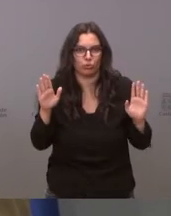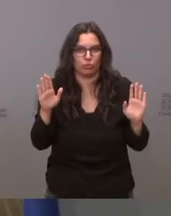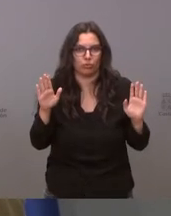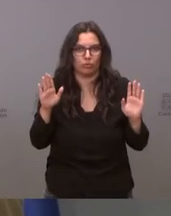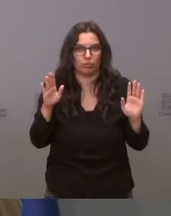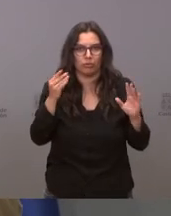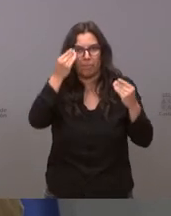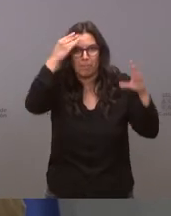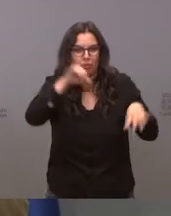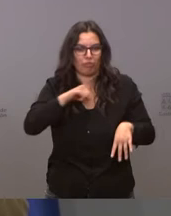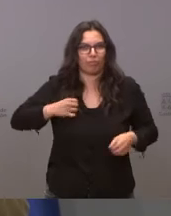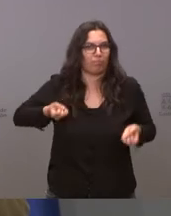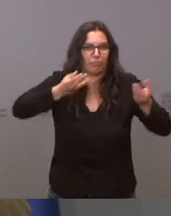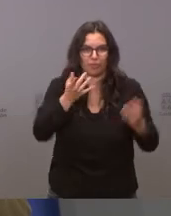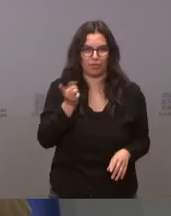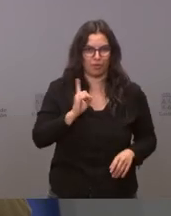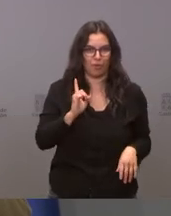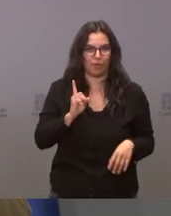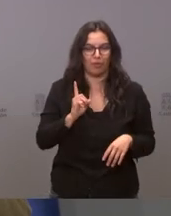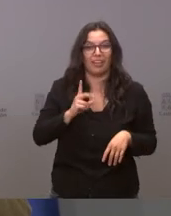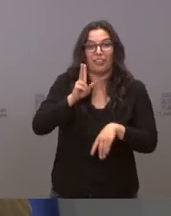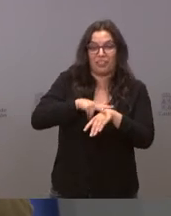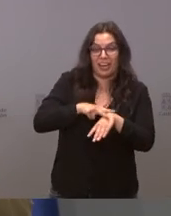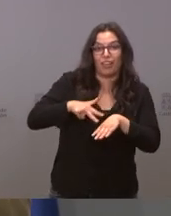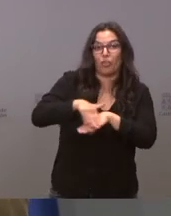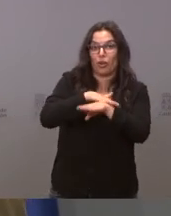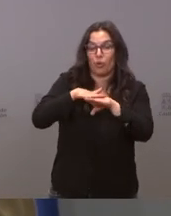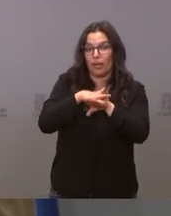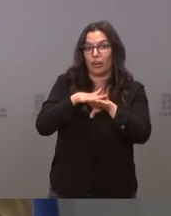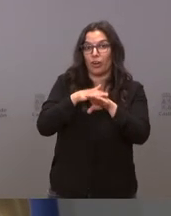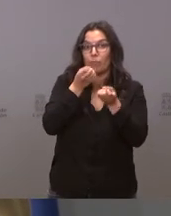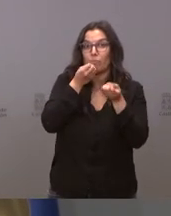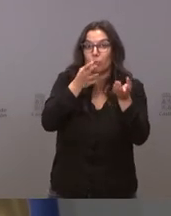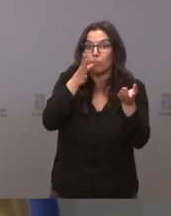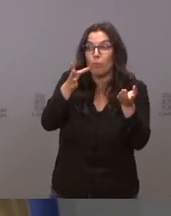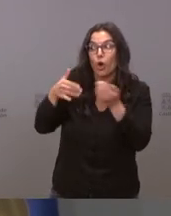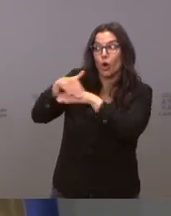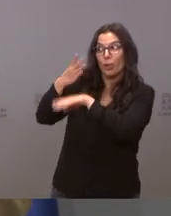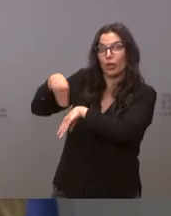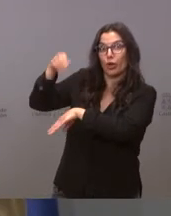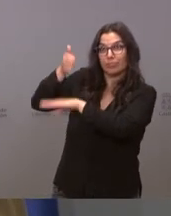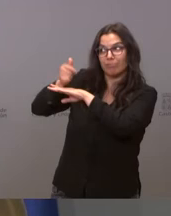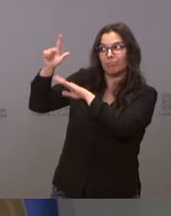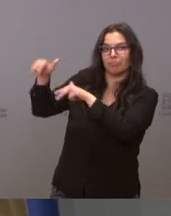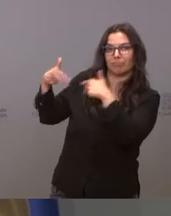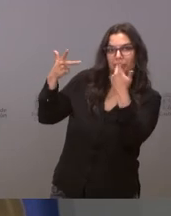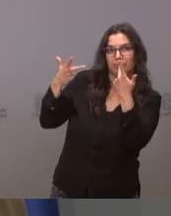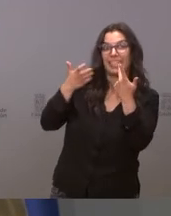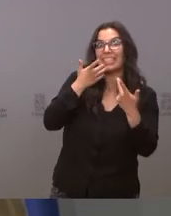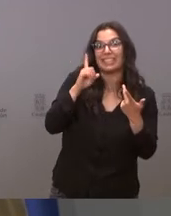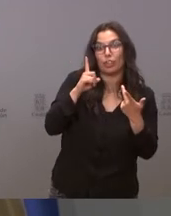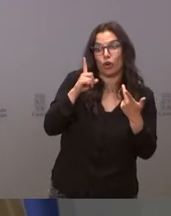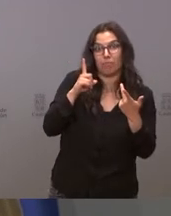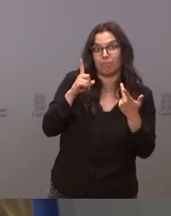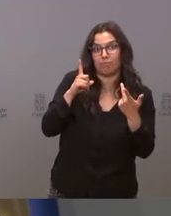creo yo que el delegado del gobierno habla con permiso del gobierno porque si no lo que tiene que hacer el gobierno es cesarle